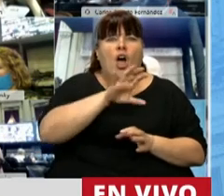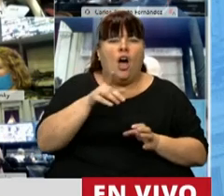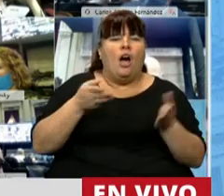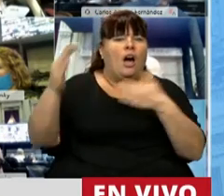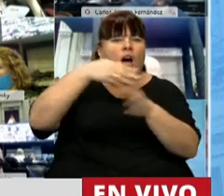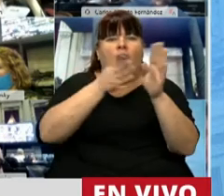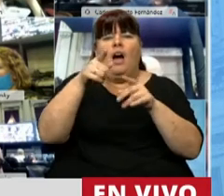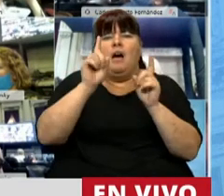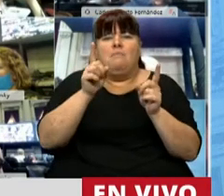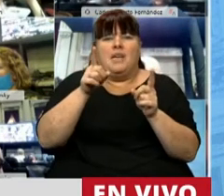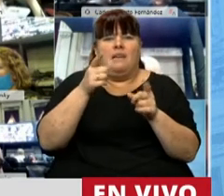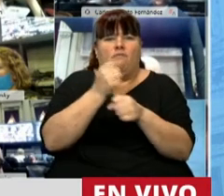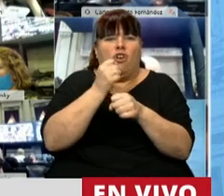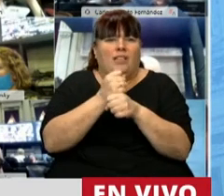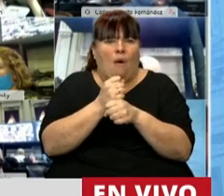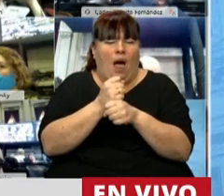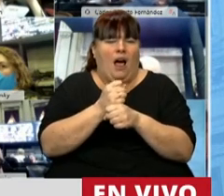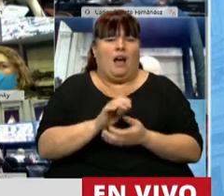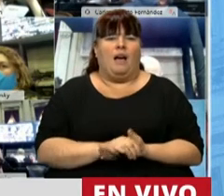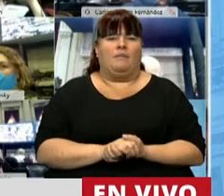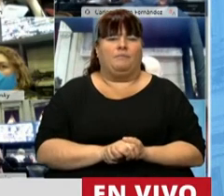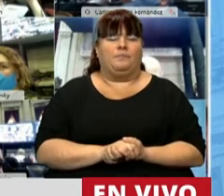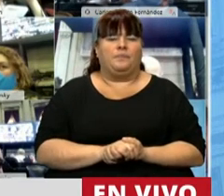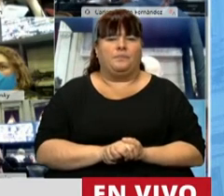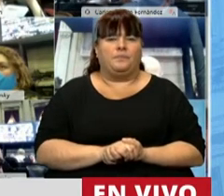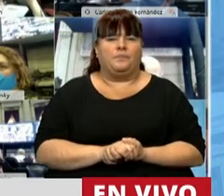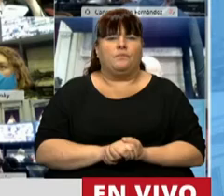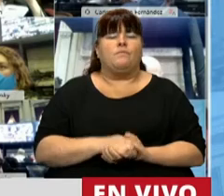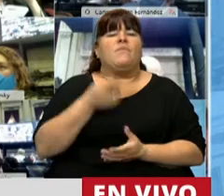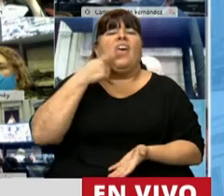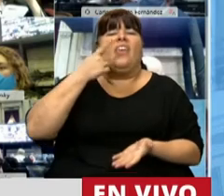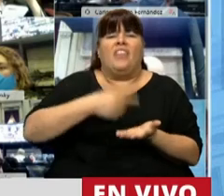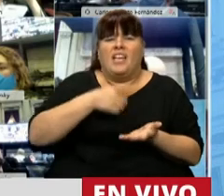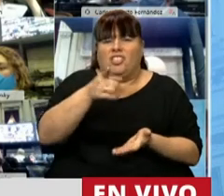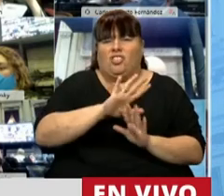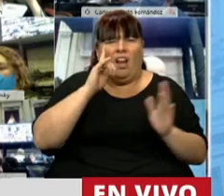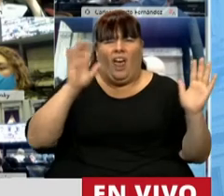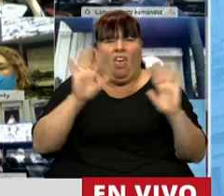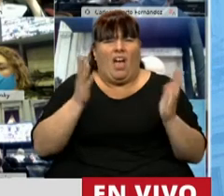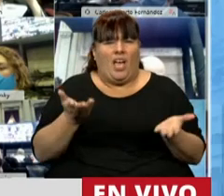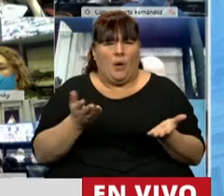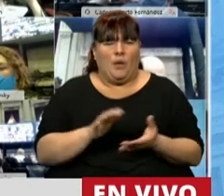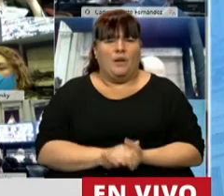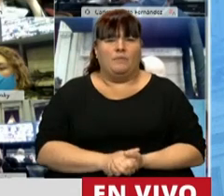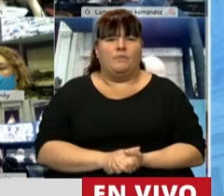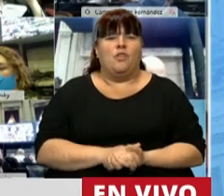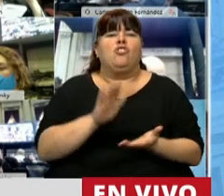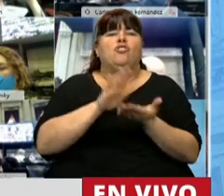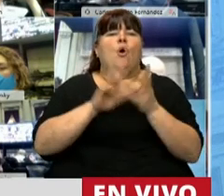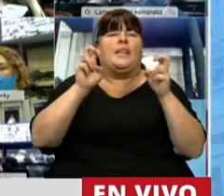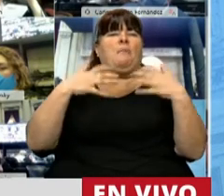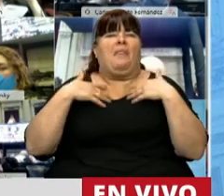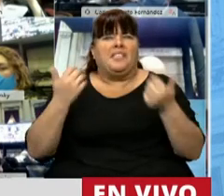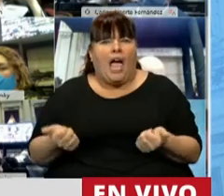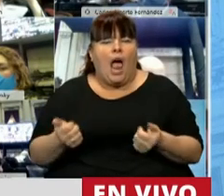a esas actividades, a todo tipo de vejámenes, con medidas que nada tienen que ver con cuestiones